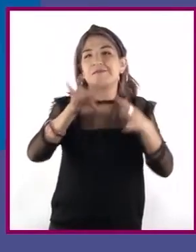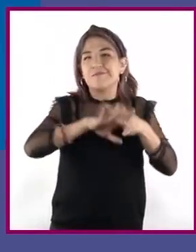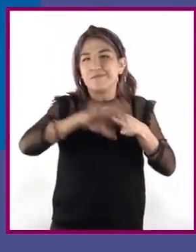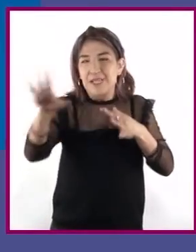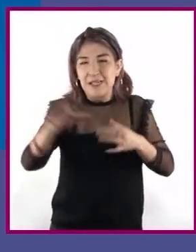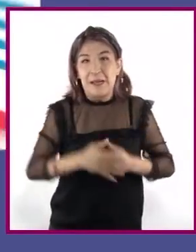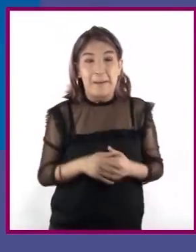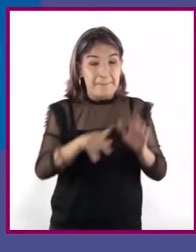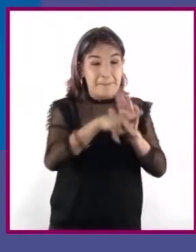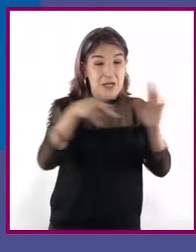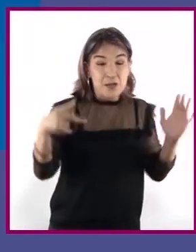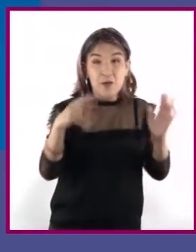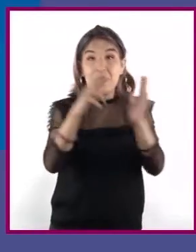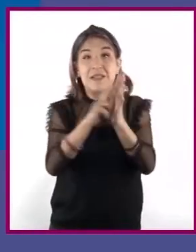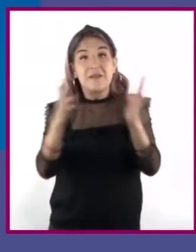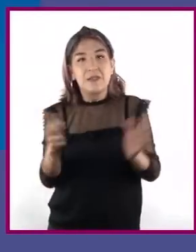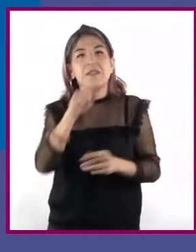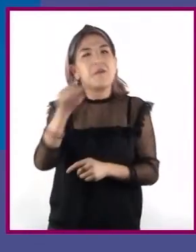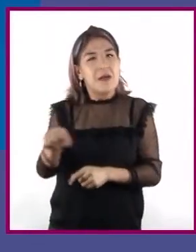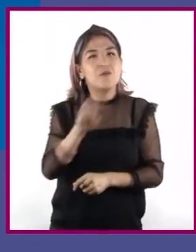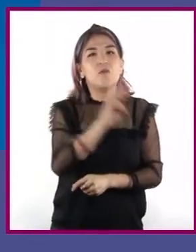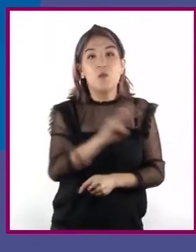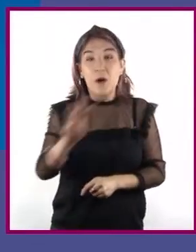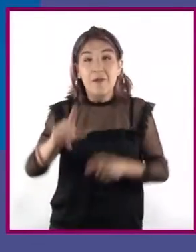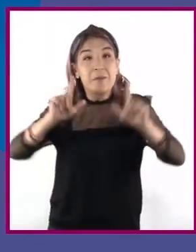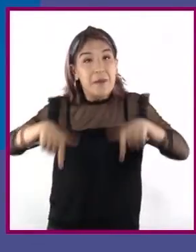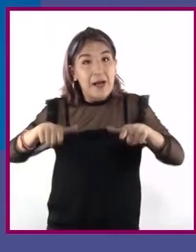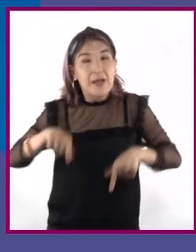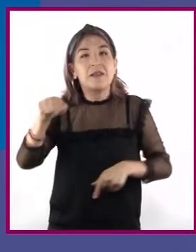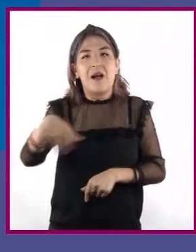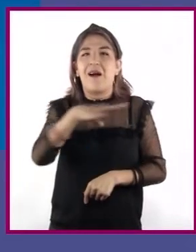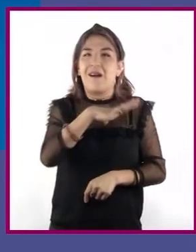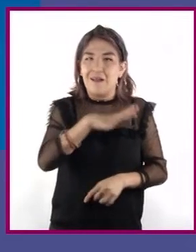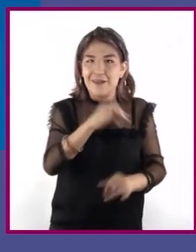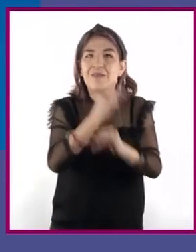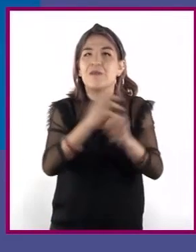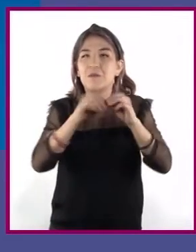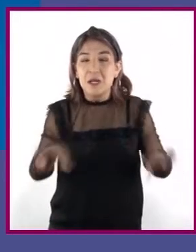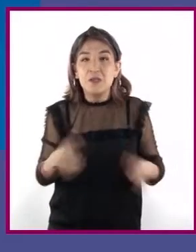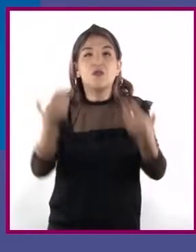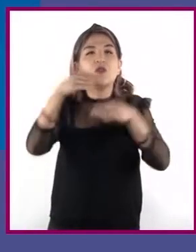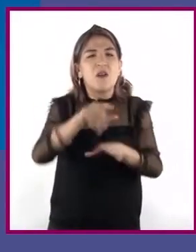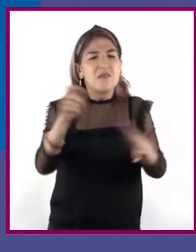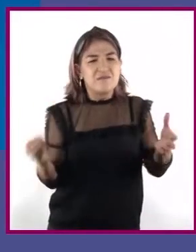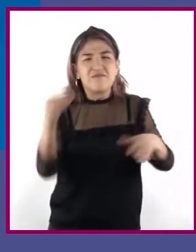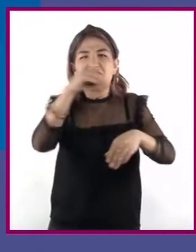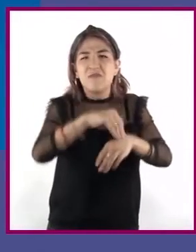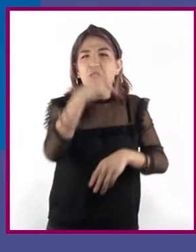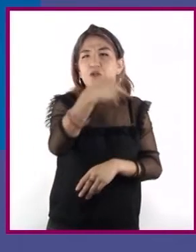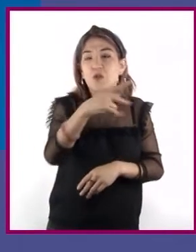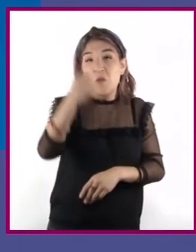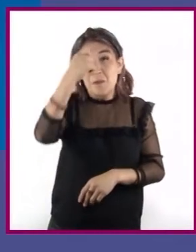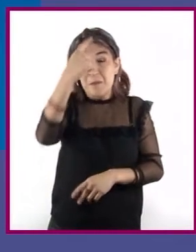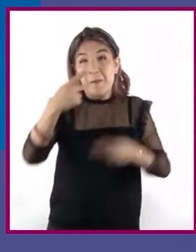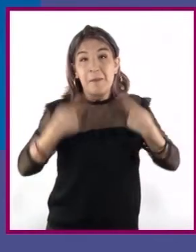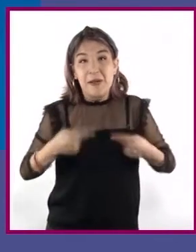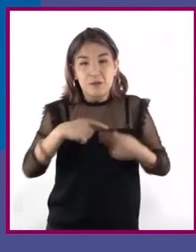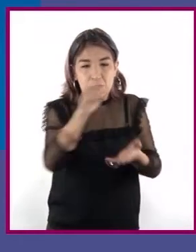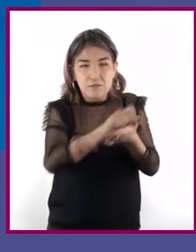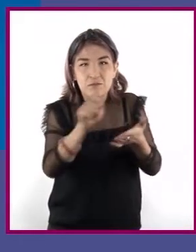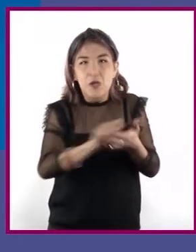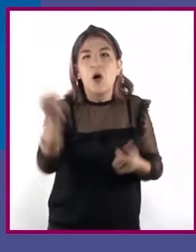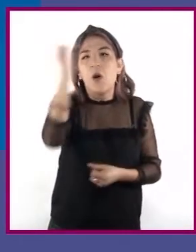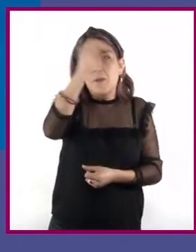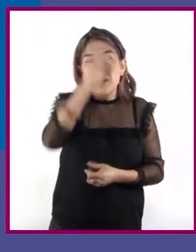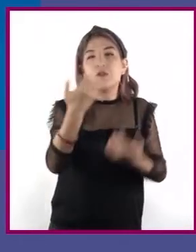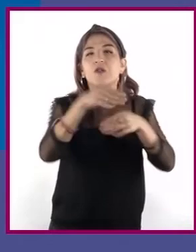periódicos, revistas y páginas web también se encuentran artículos en los que se plasma la opinión del autor acerca de un tema